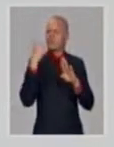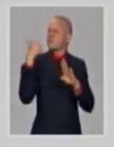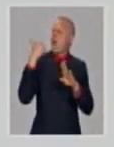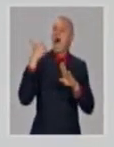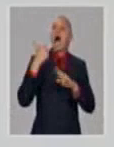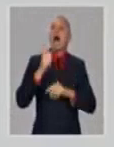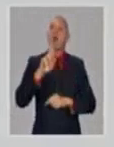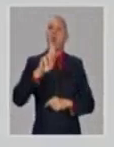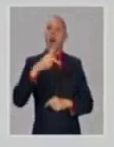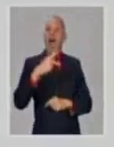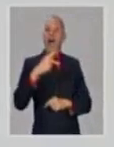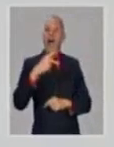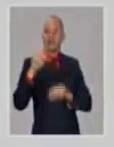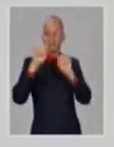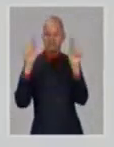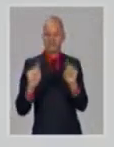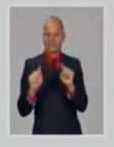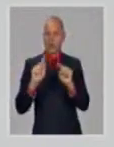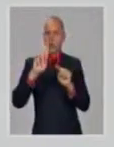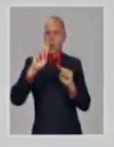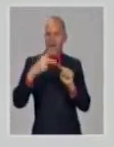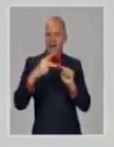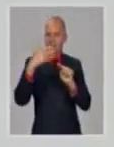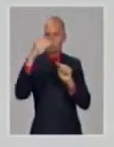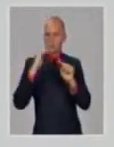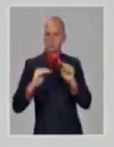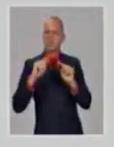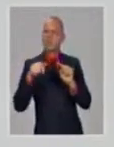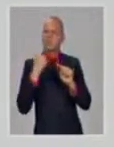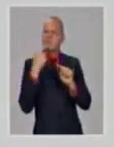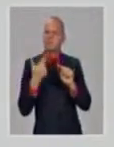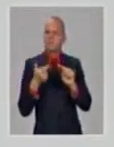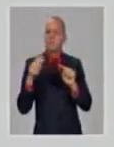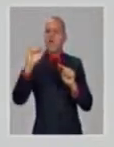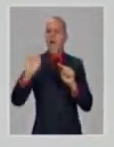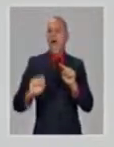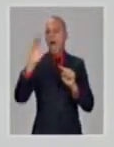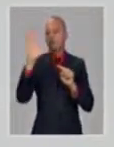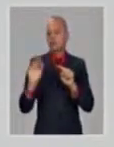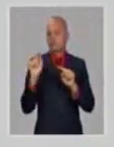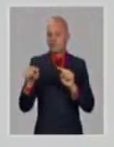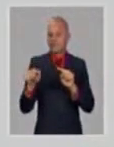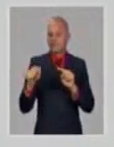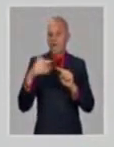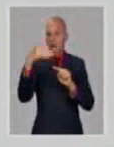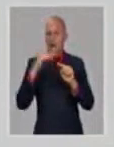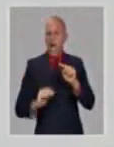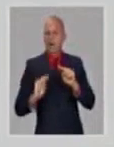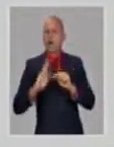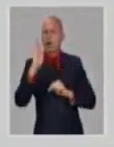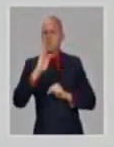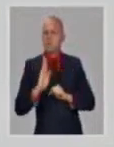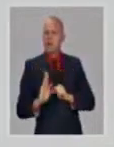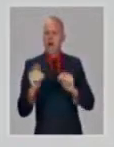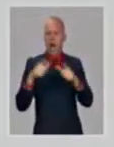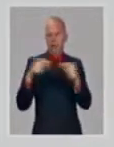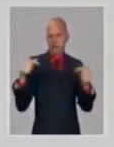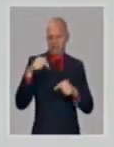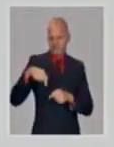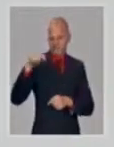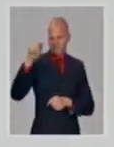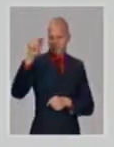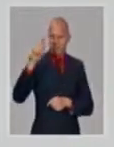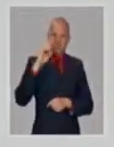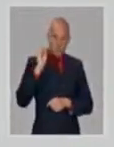allí, es que se identificaron allí. Y realmente, en el día a día, todos hablamos, la variante del Reino Unido, pero es la